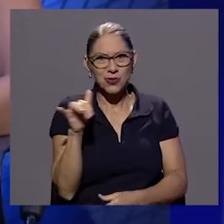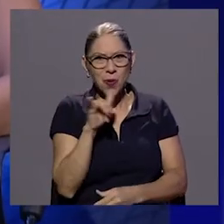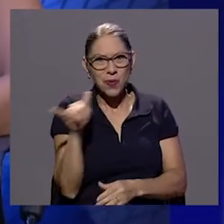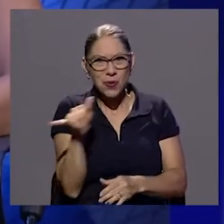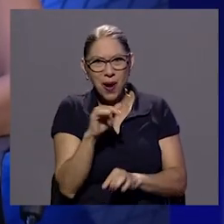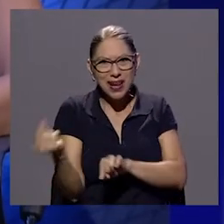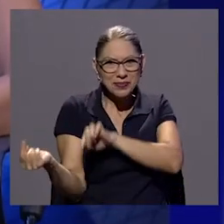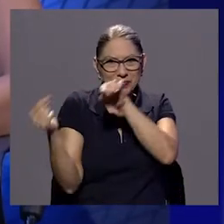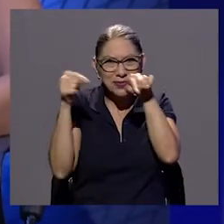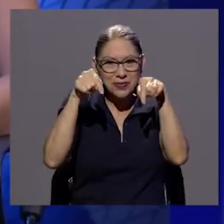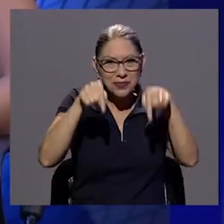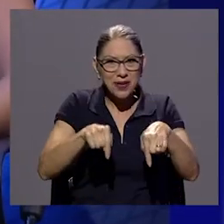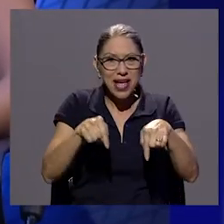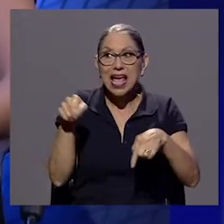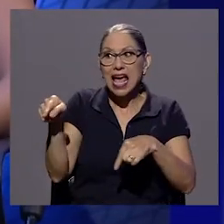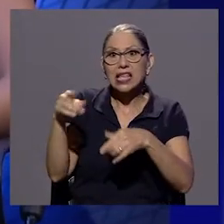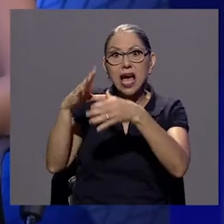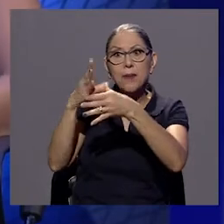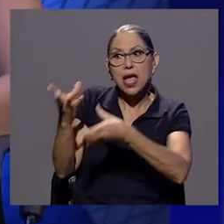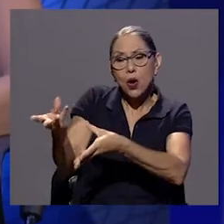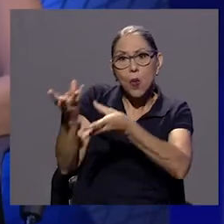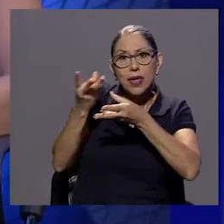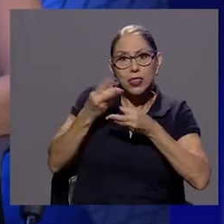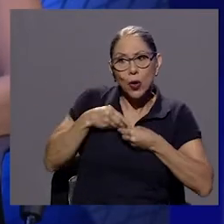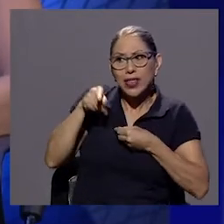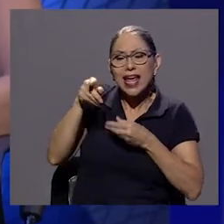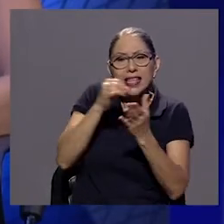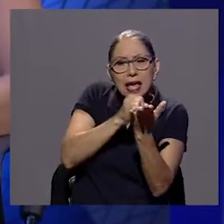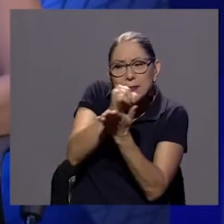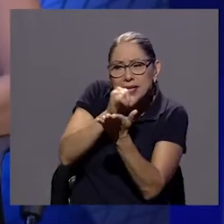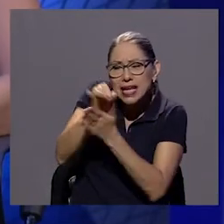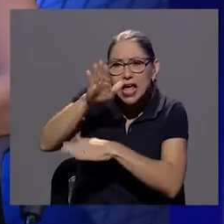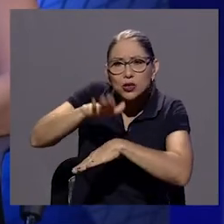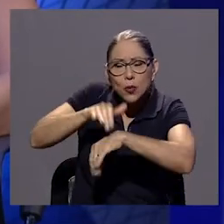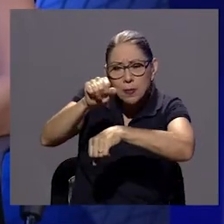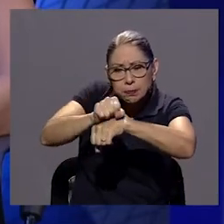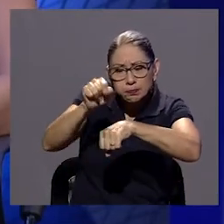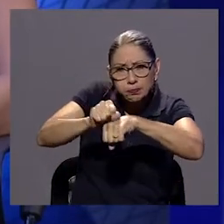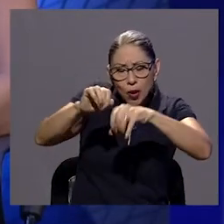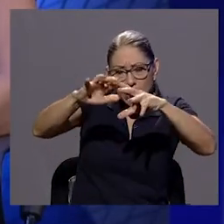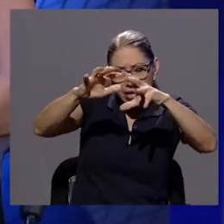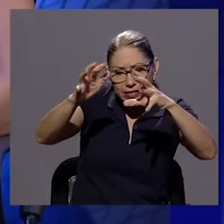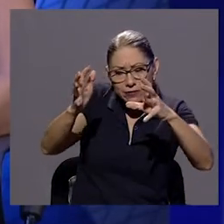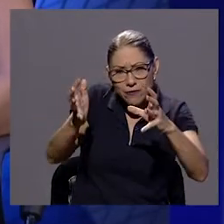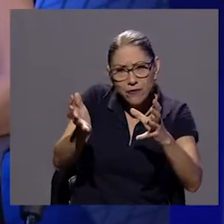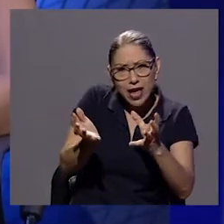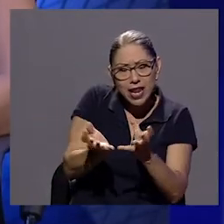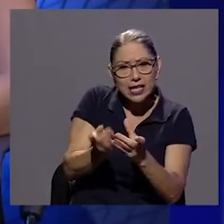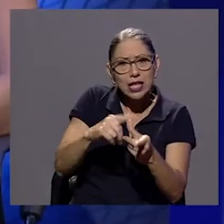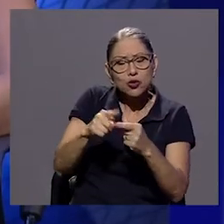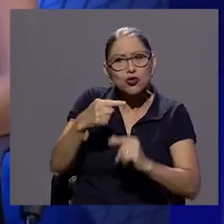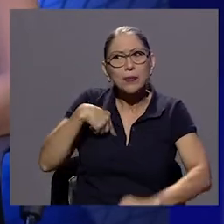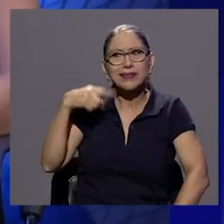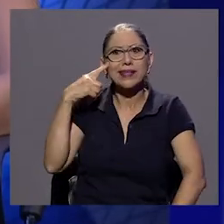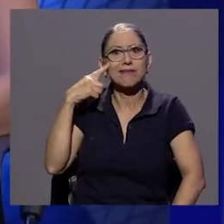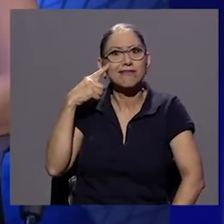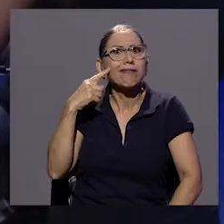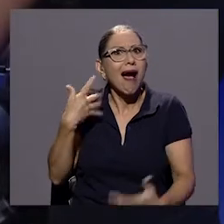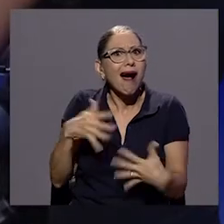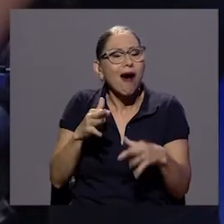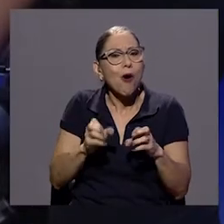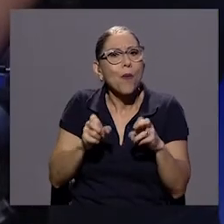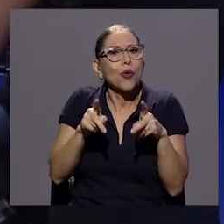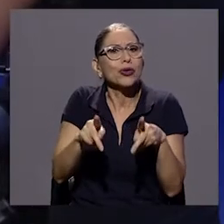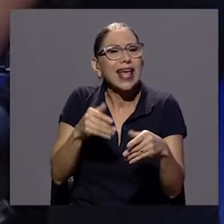comentó de toda su investigación sobre las esferas verdad y yo vi ahí como una oportunidad también de acercarme a la misma historia de mi país